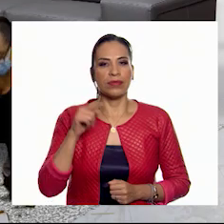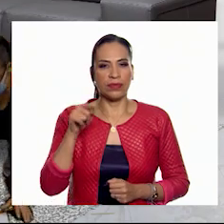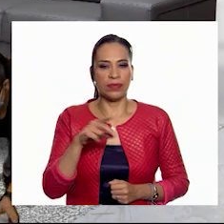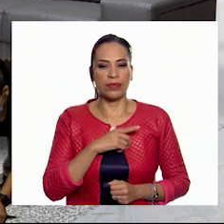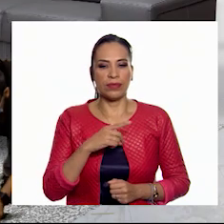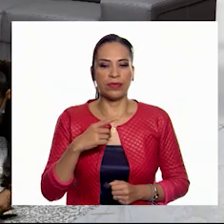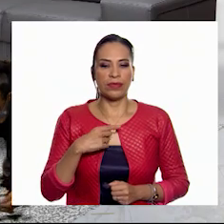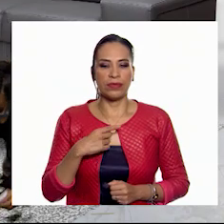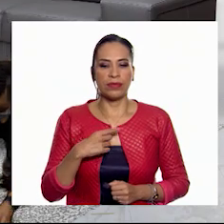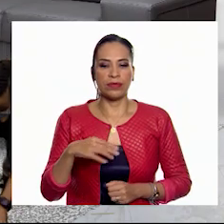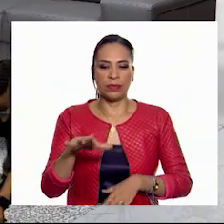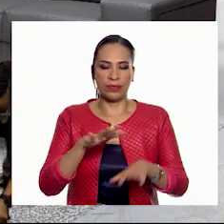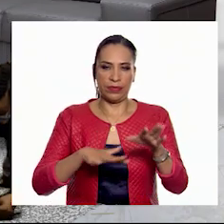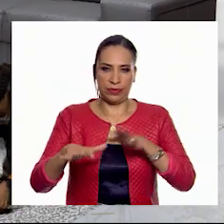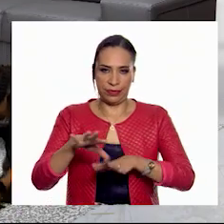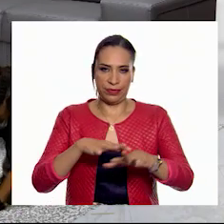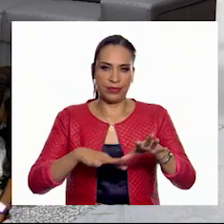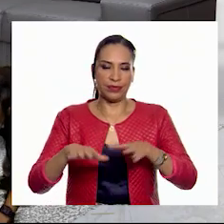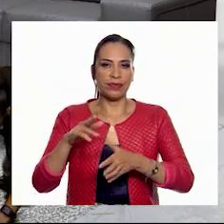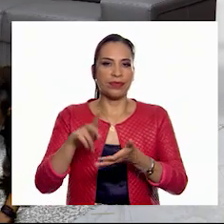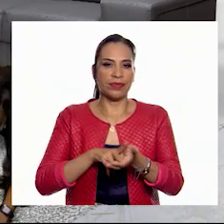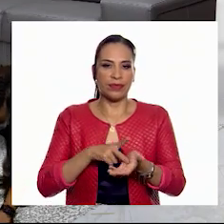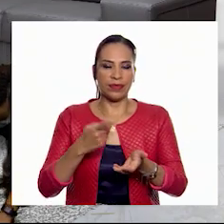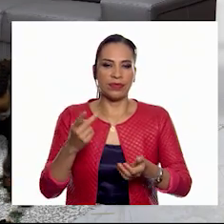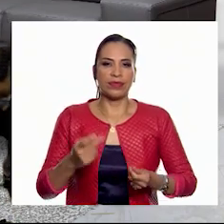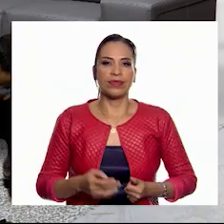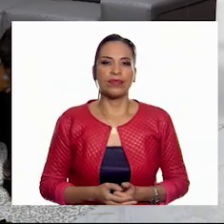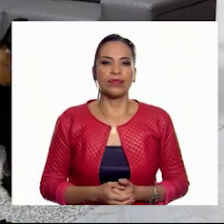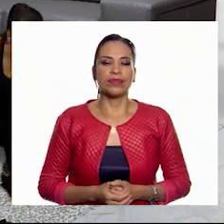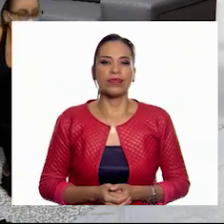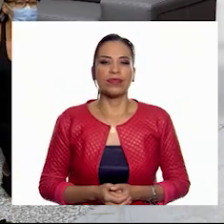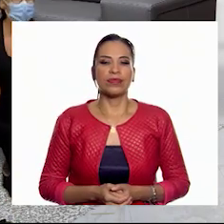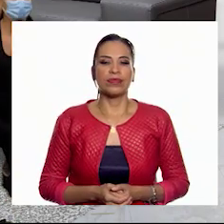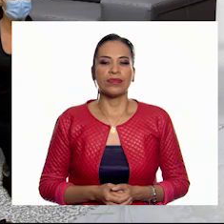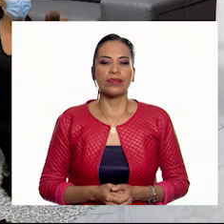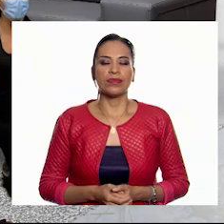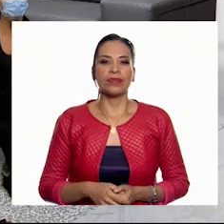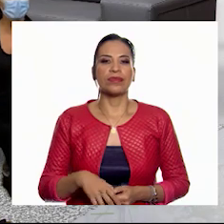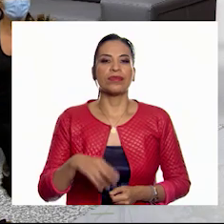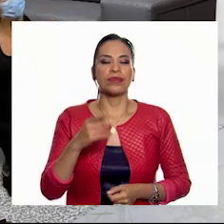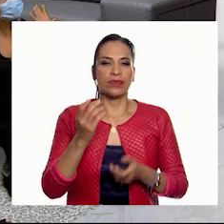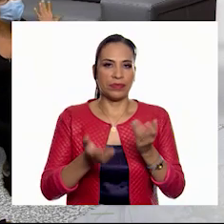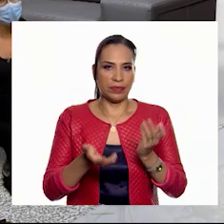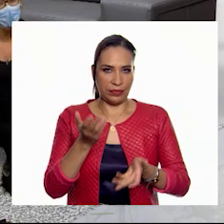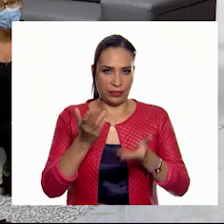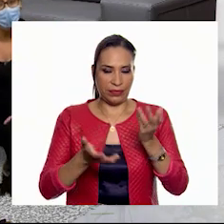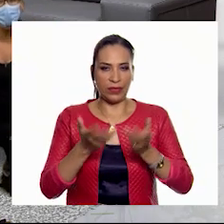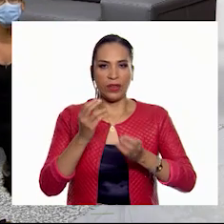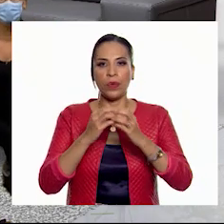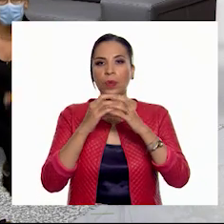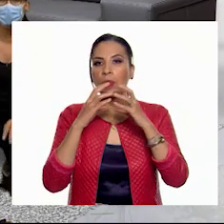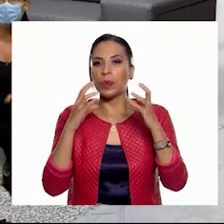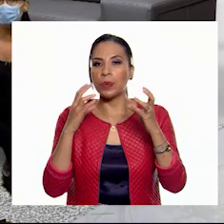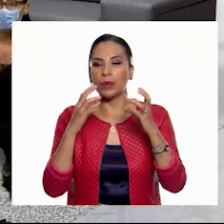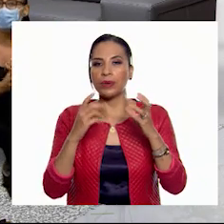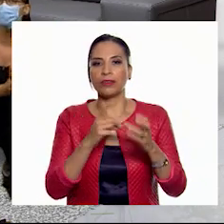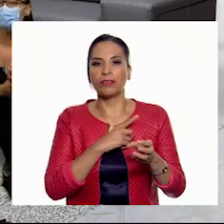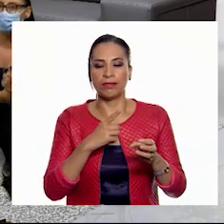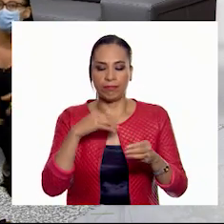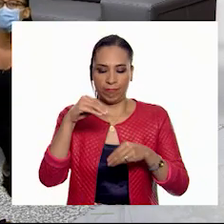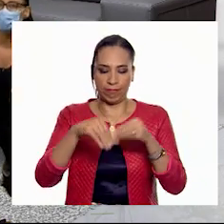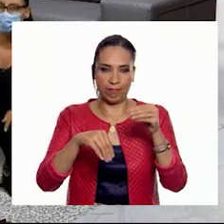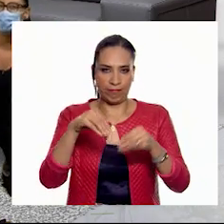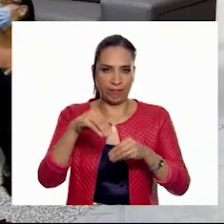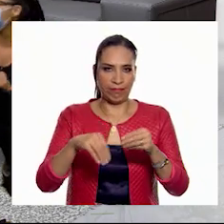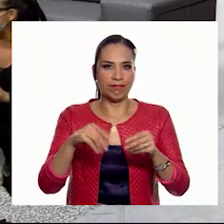tiene que... Pero revuélvelo, Jorge. Otra vez. ¿Sí? Y mientras golpeamos los globos, tienen que ir